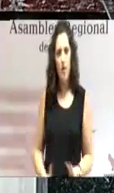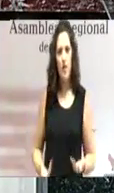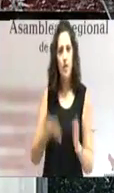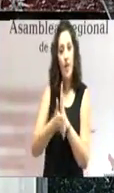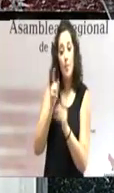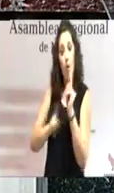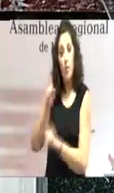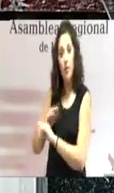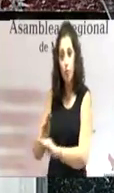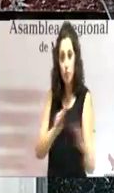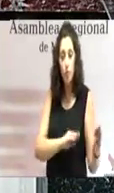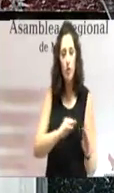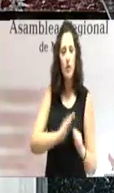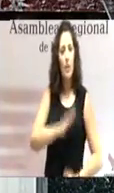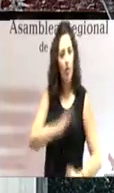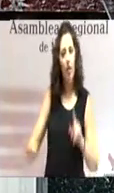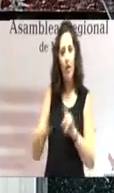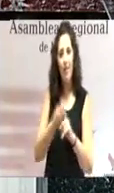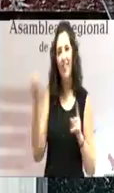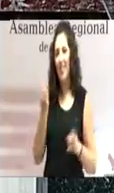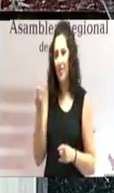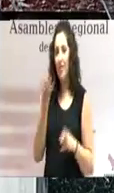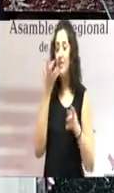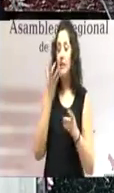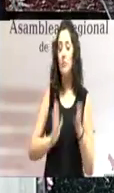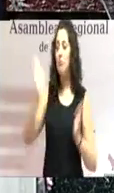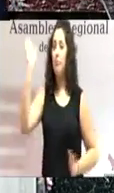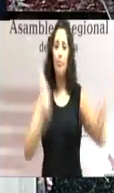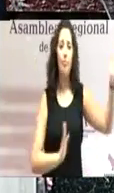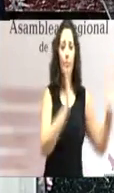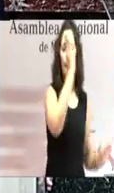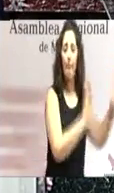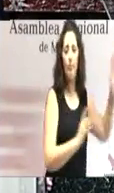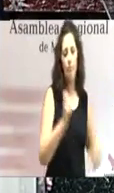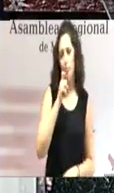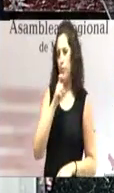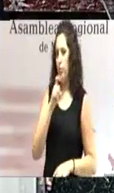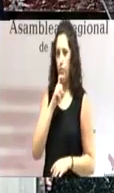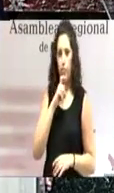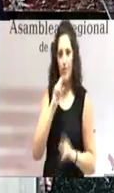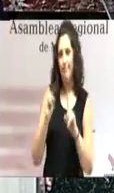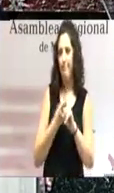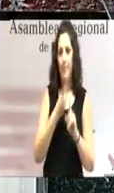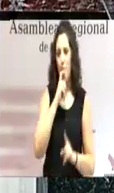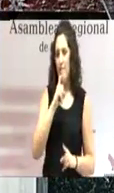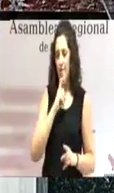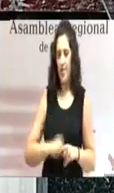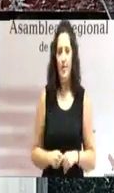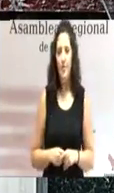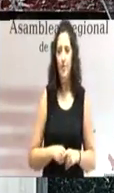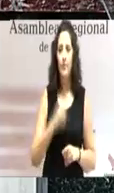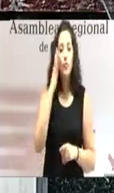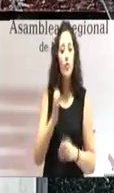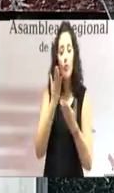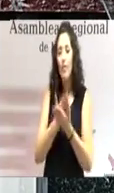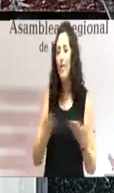problemas y, si seguimos yendo en direcciones opuestas, va a ser muy difícil conseguirlo. Creo profundamente en la